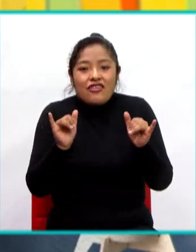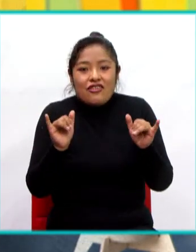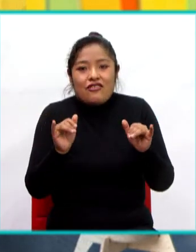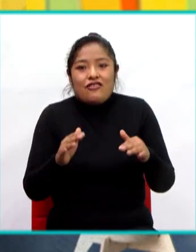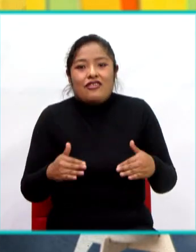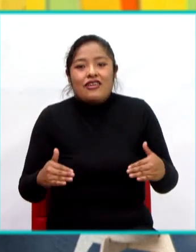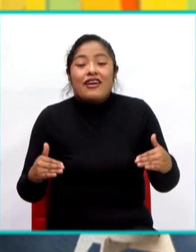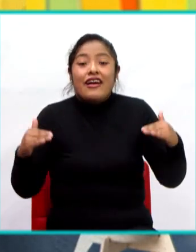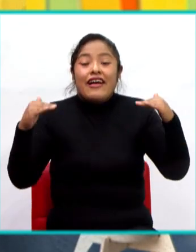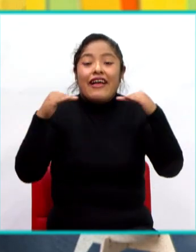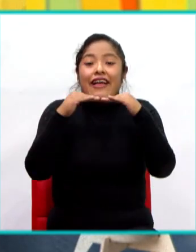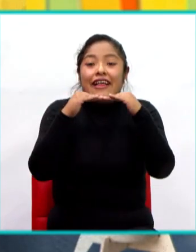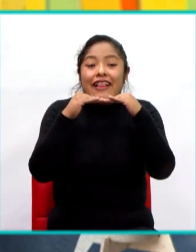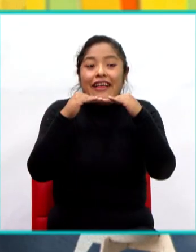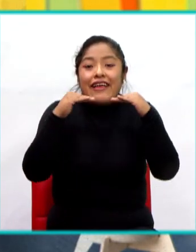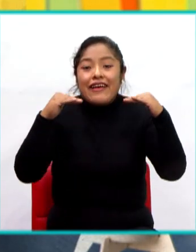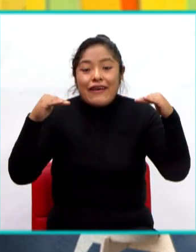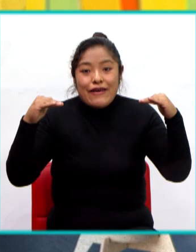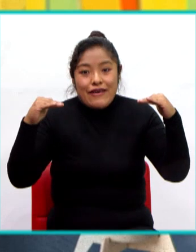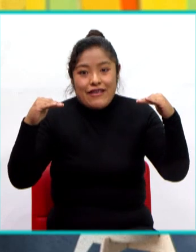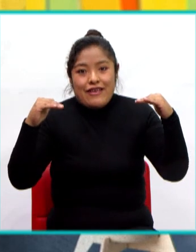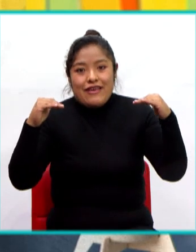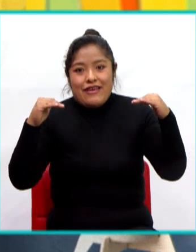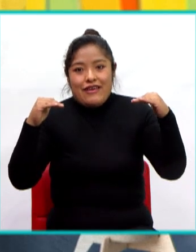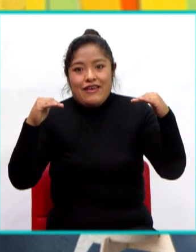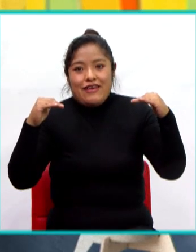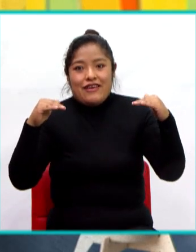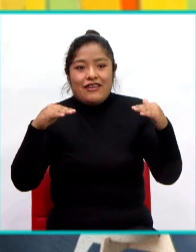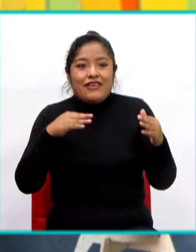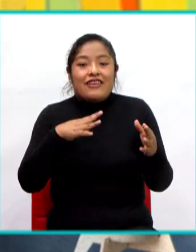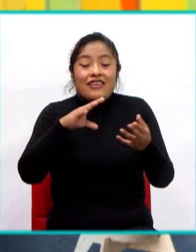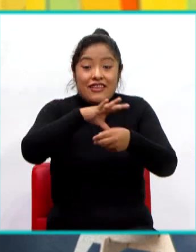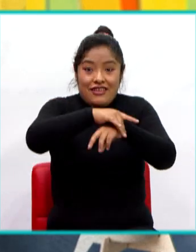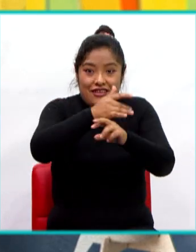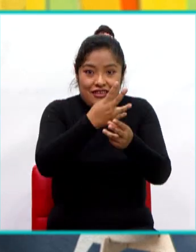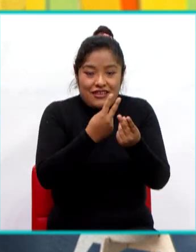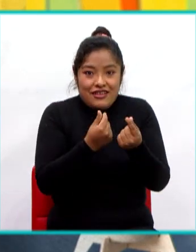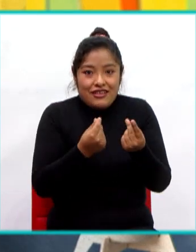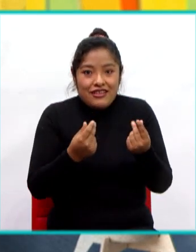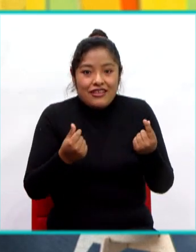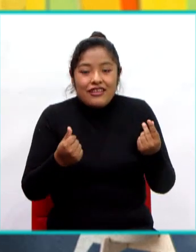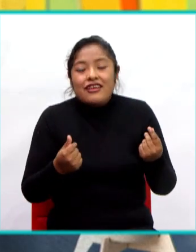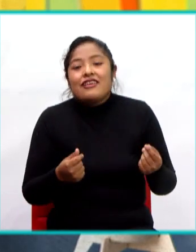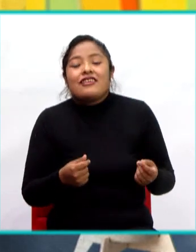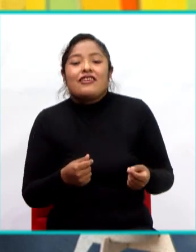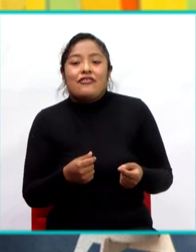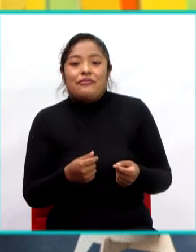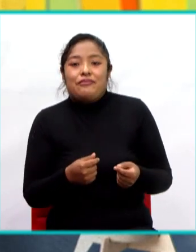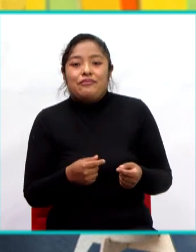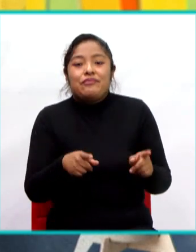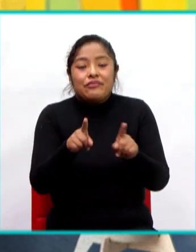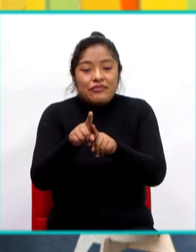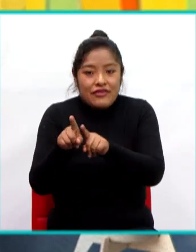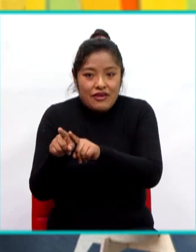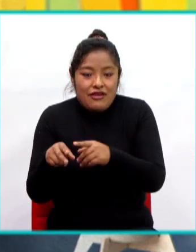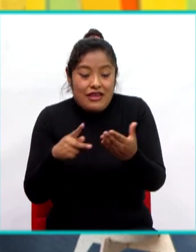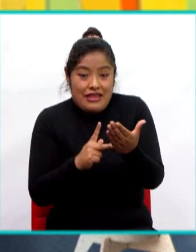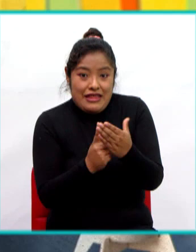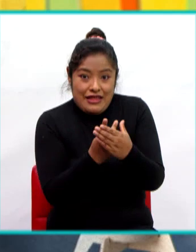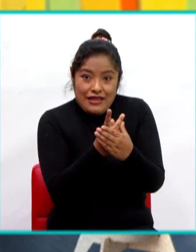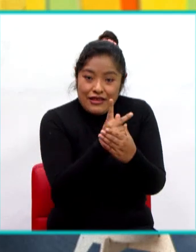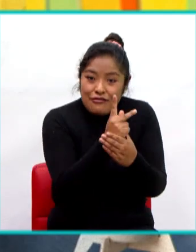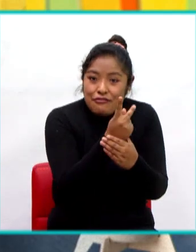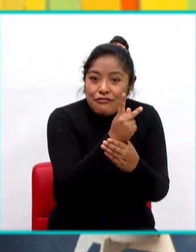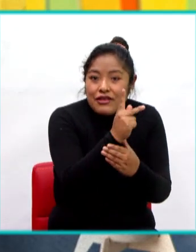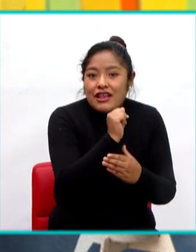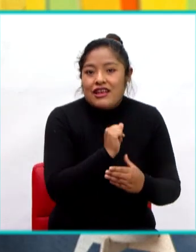gases en la atmósfera. Otro aspecto importante, las plantas, gracias al proceso de la fotosíntesis,